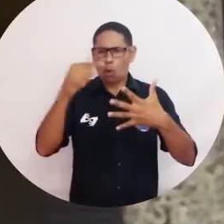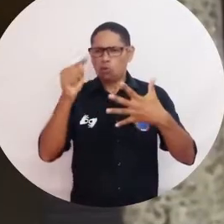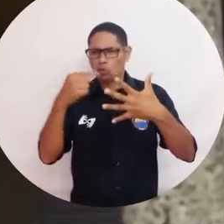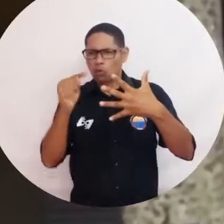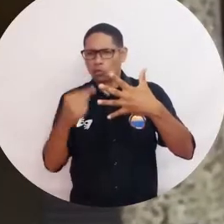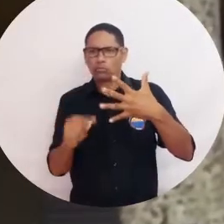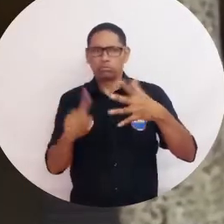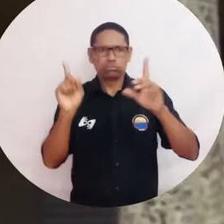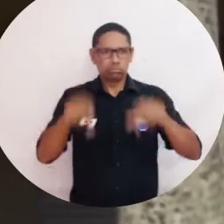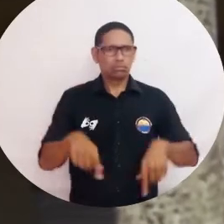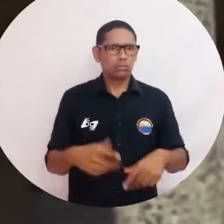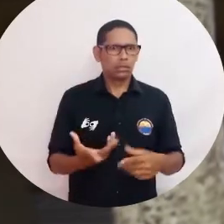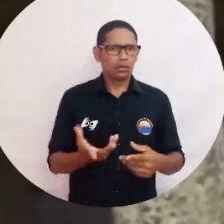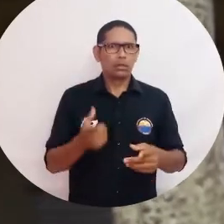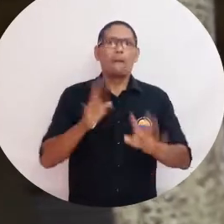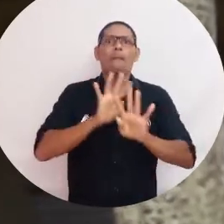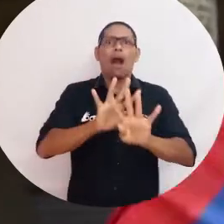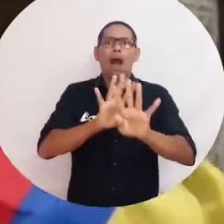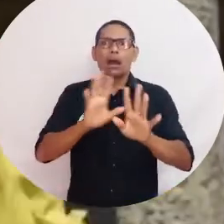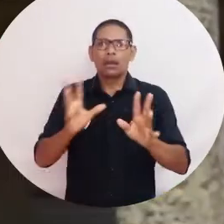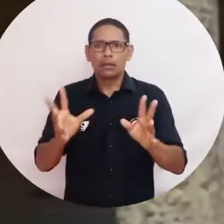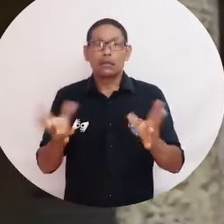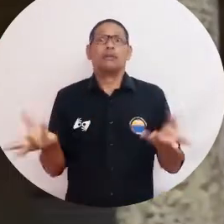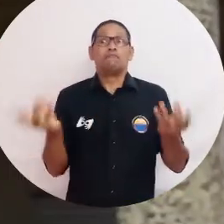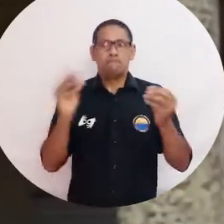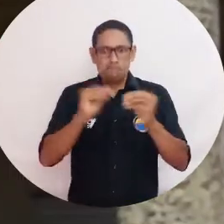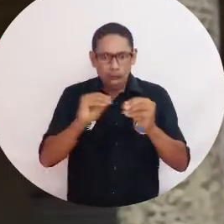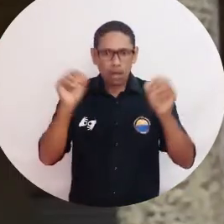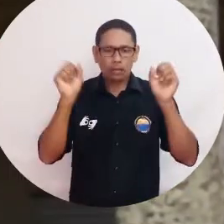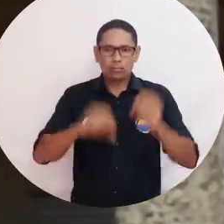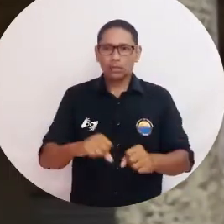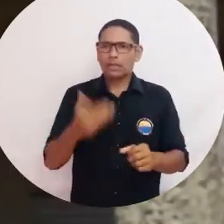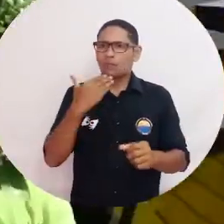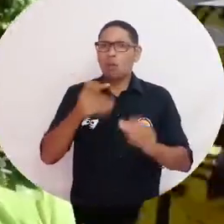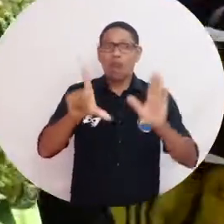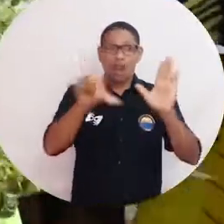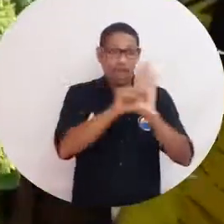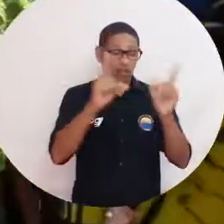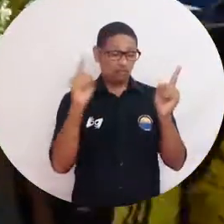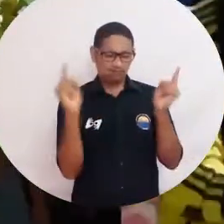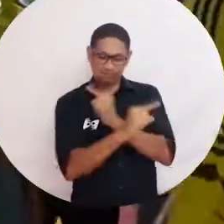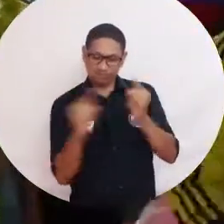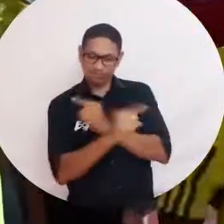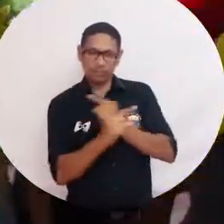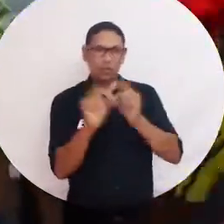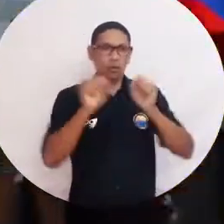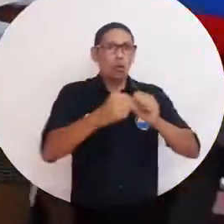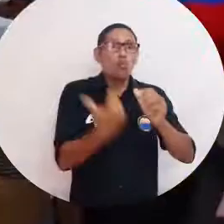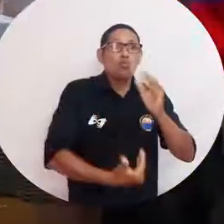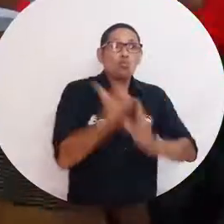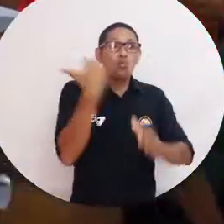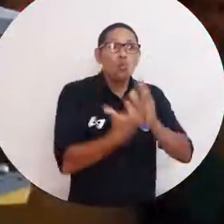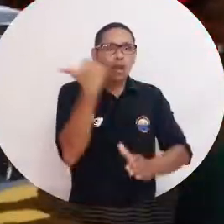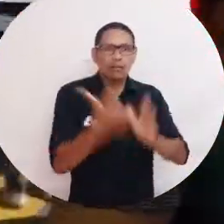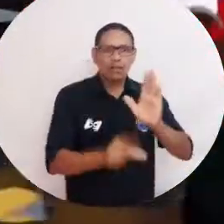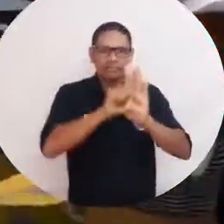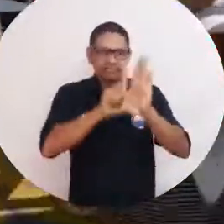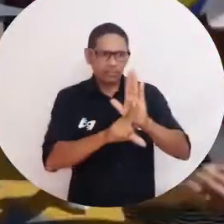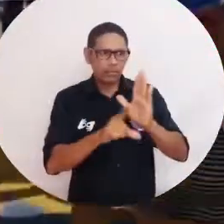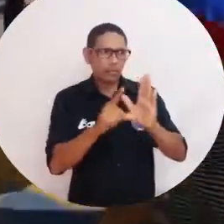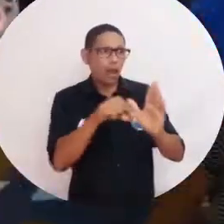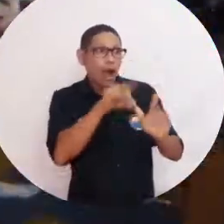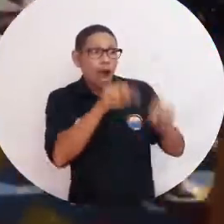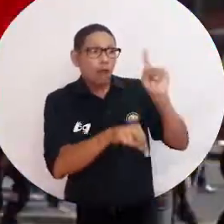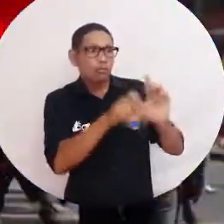también muchas otras posibilidades. No solamente la protesta, los ciudadanos pueden cambiar las leyes, pueden promover leyes